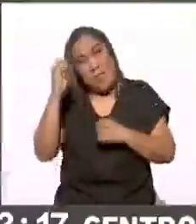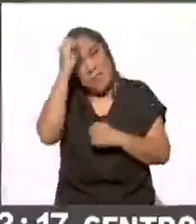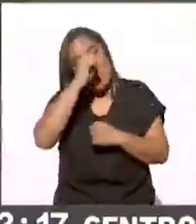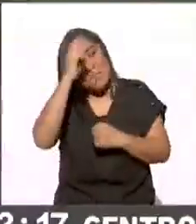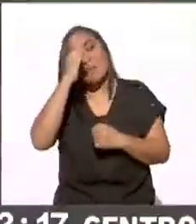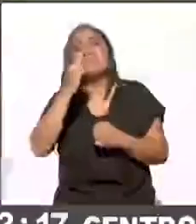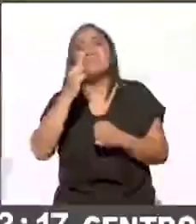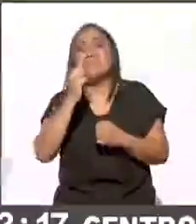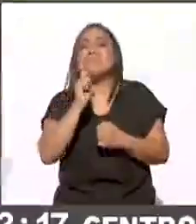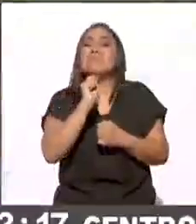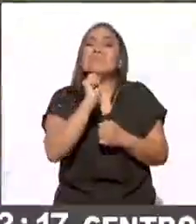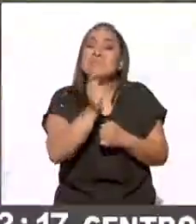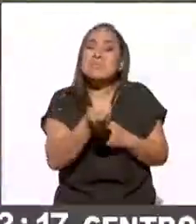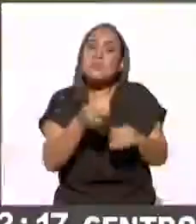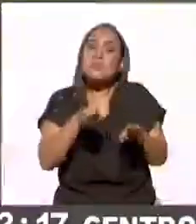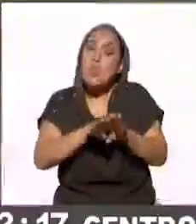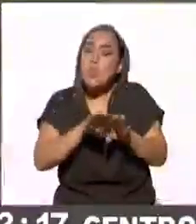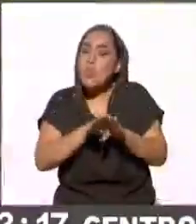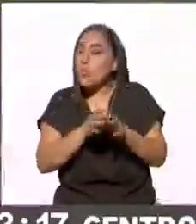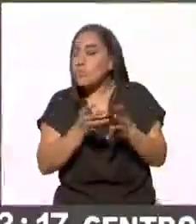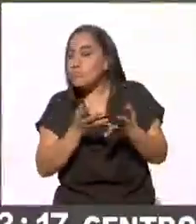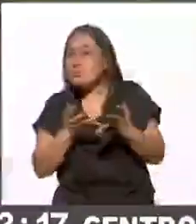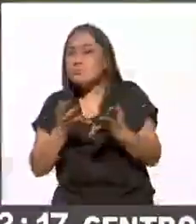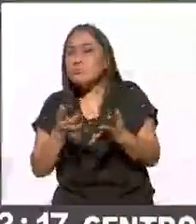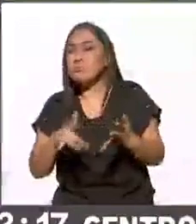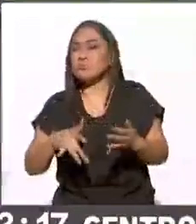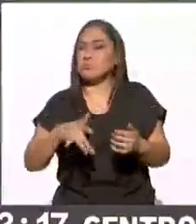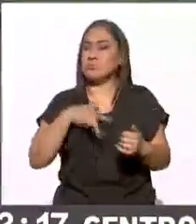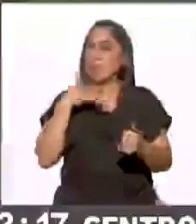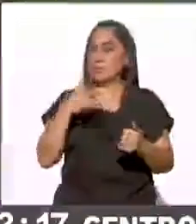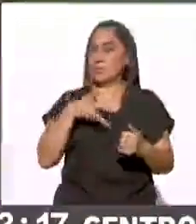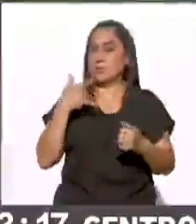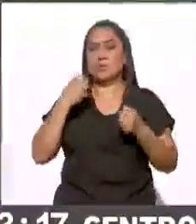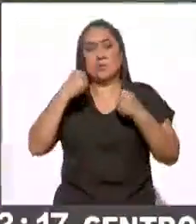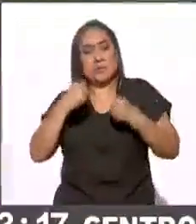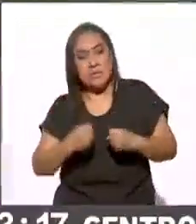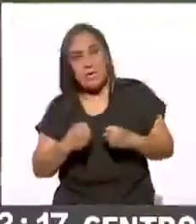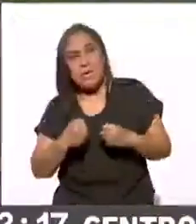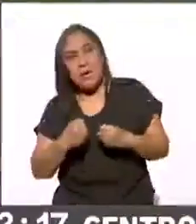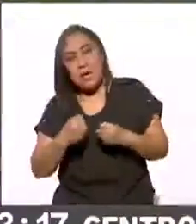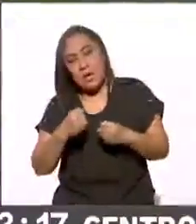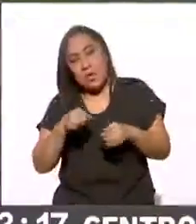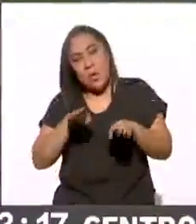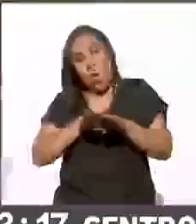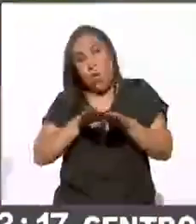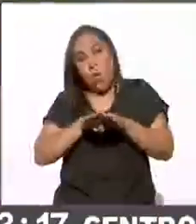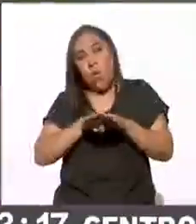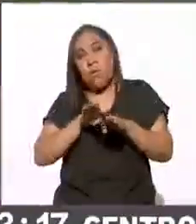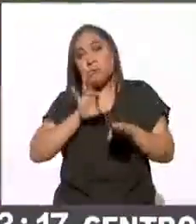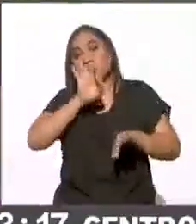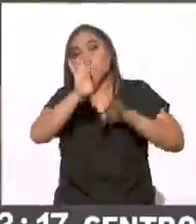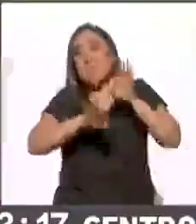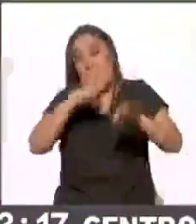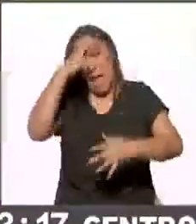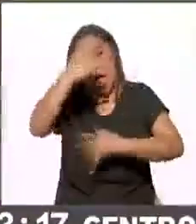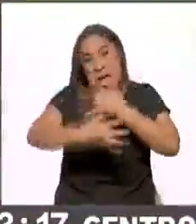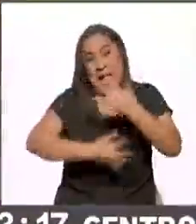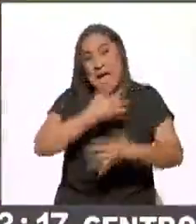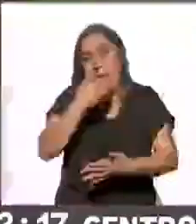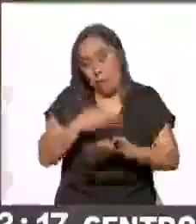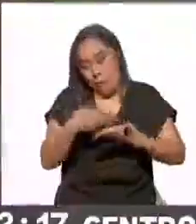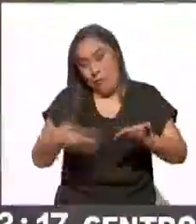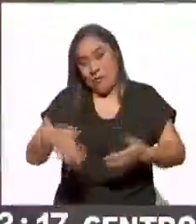que era más bien crear la percepción de una violencia en torno a lo electoral. Entonces,